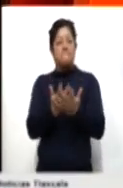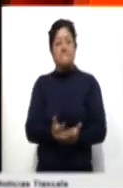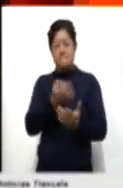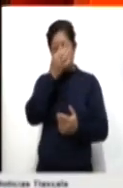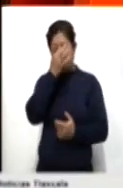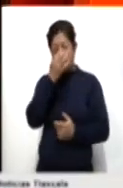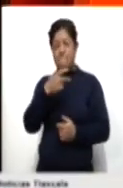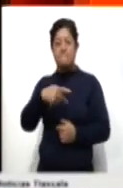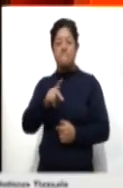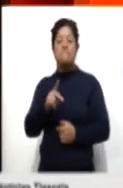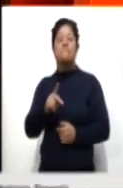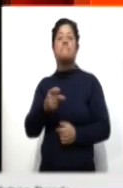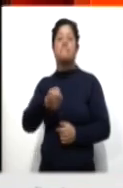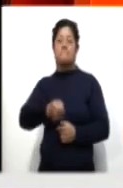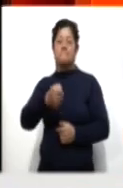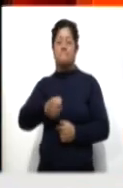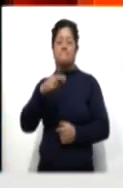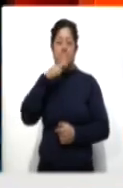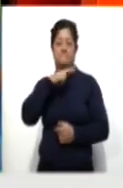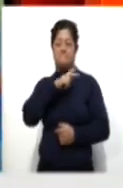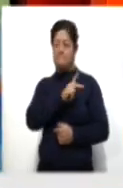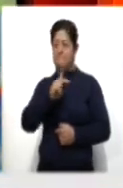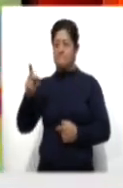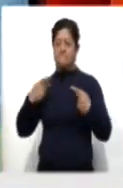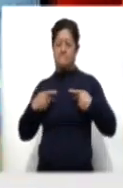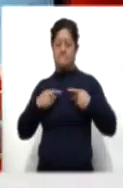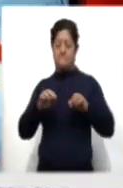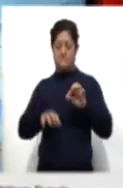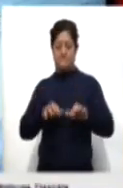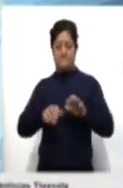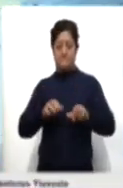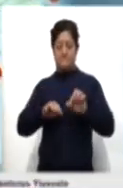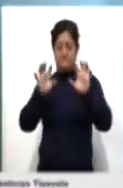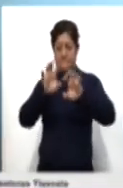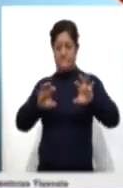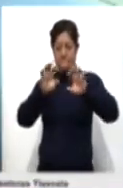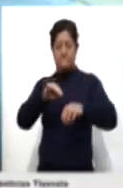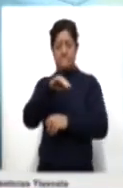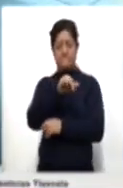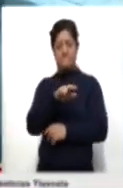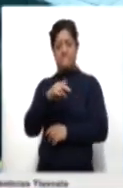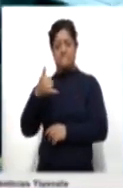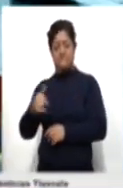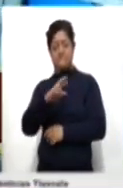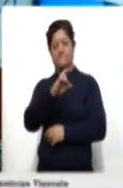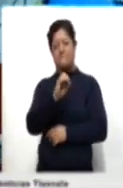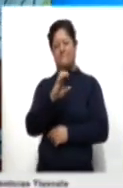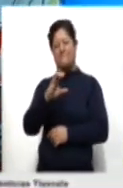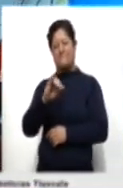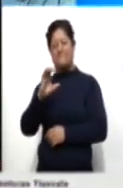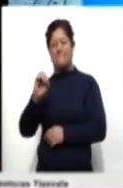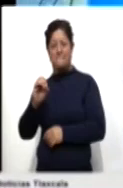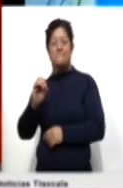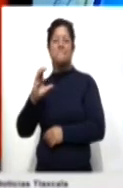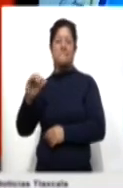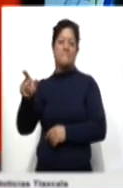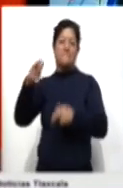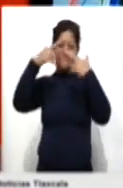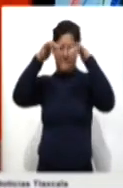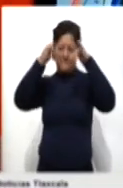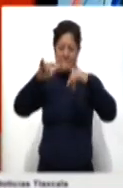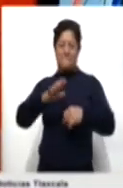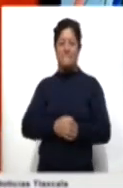es muy breve, pero antes saludamos rápidamente a todos los que nos escriben ya en las redes sociales. Para Marisol Chippa, Rocío Castro, que nos escribe desde Guamantla. Y por